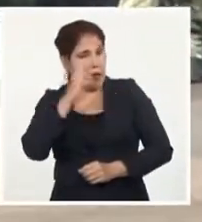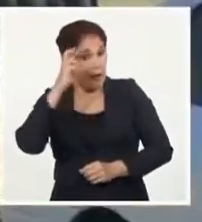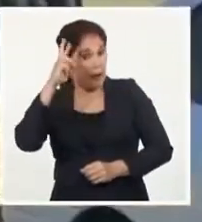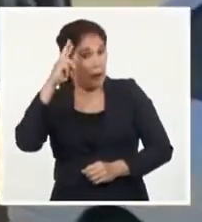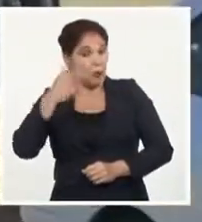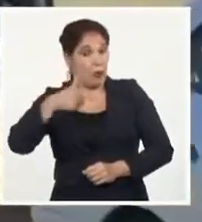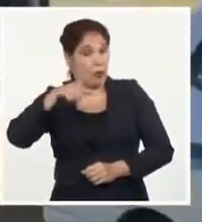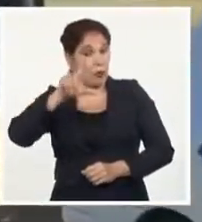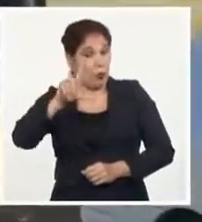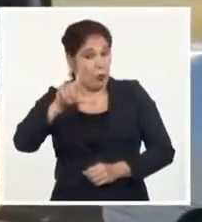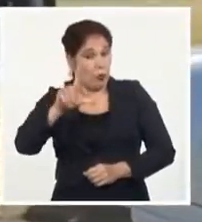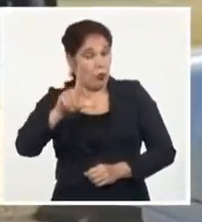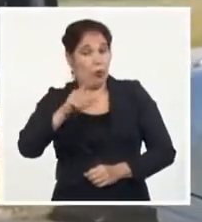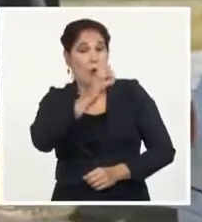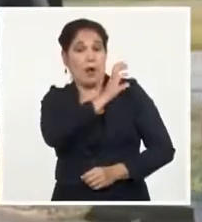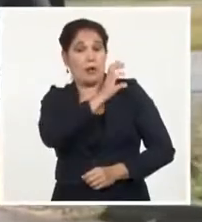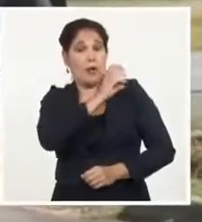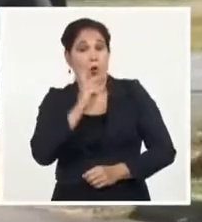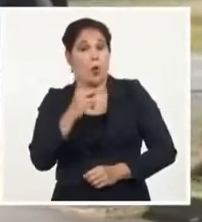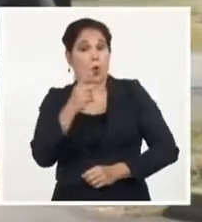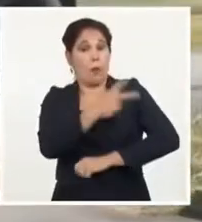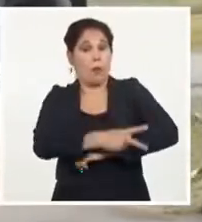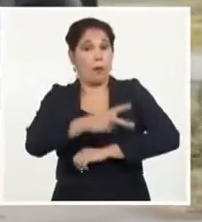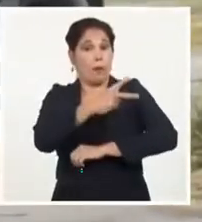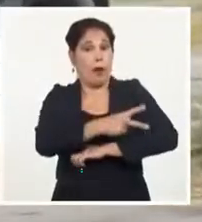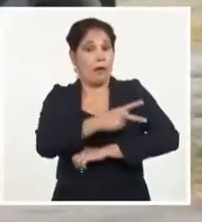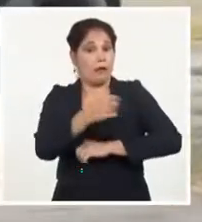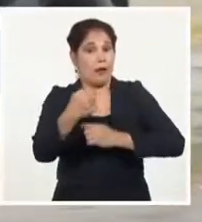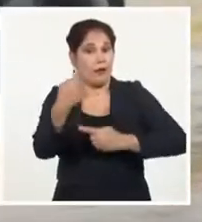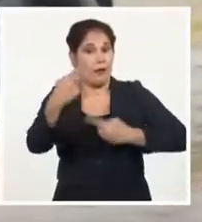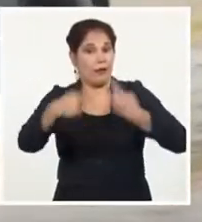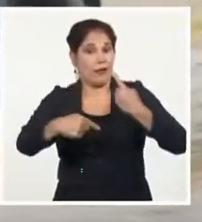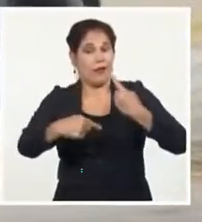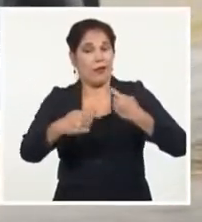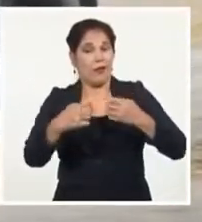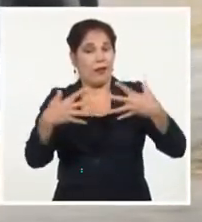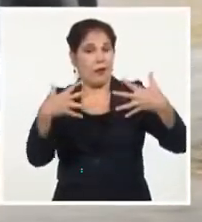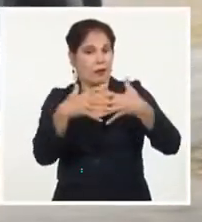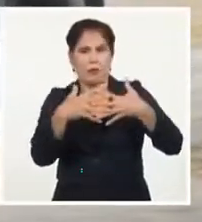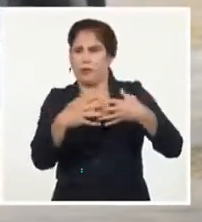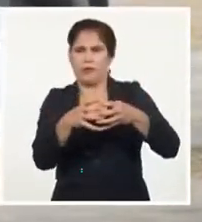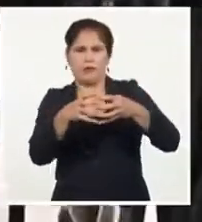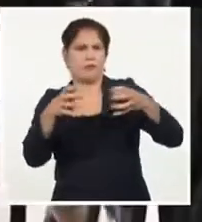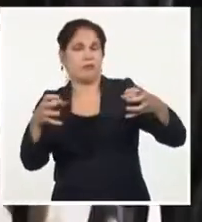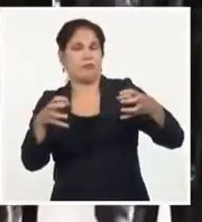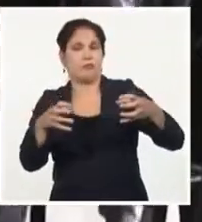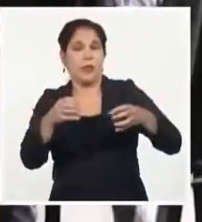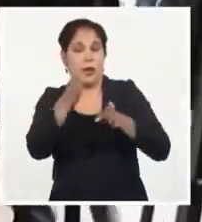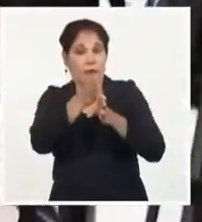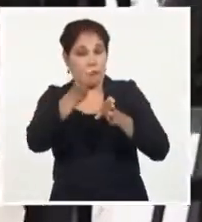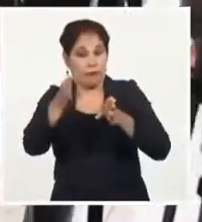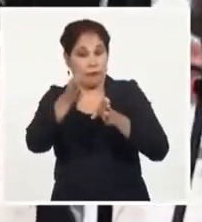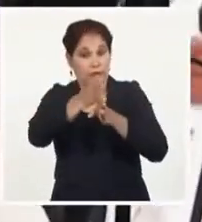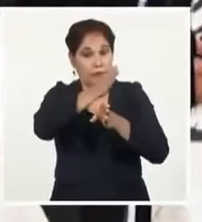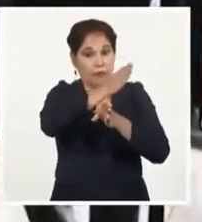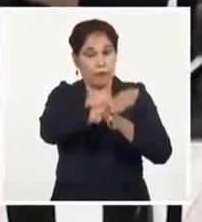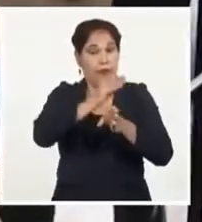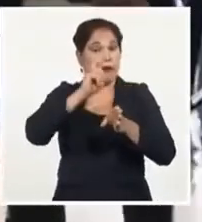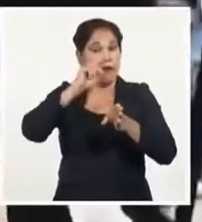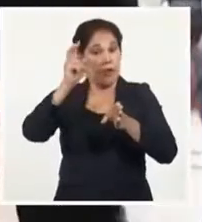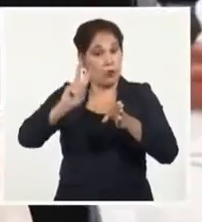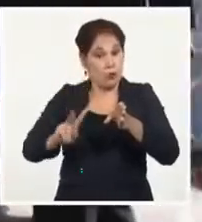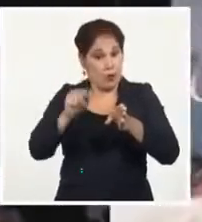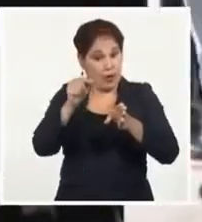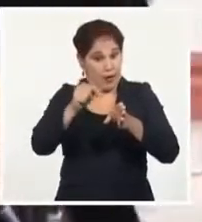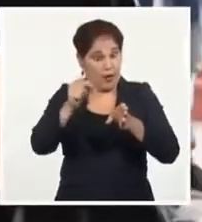en julio, los cancilleres de ambos países, Álvaro Leiva y Carlos Faría, sostuvieron un encuentro en el fronterizo estado venezolano del Táchira,